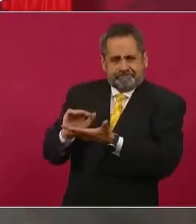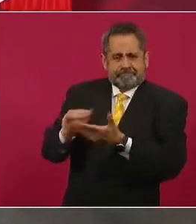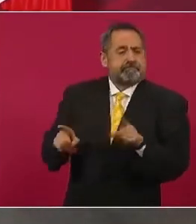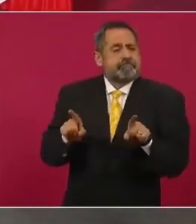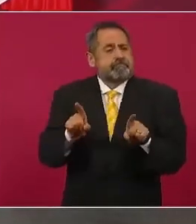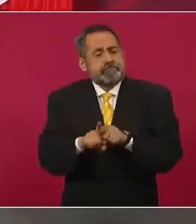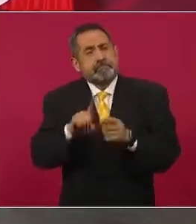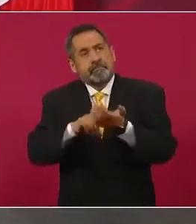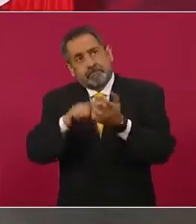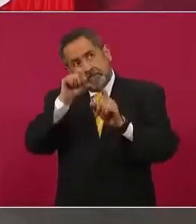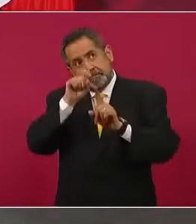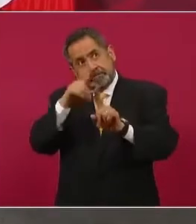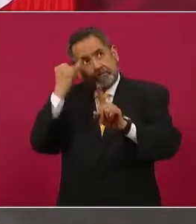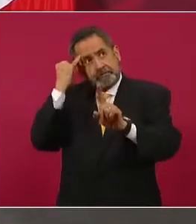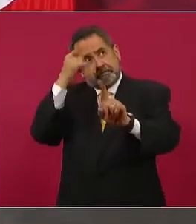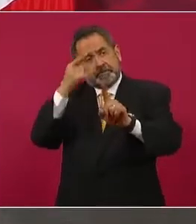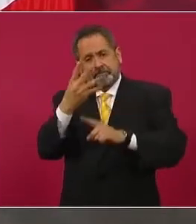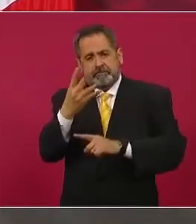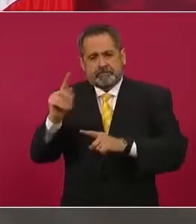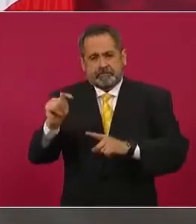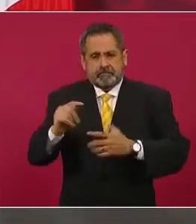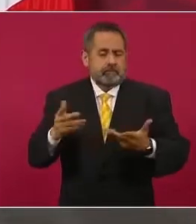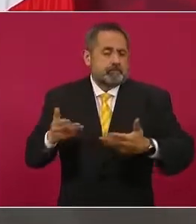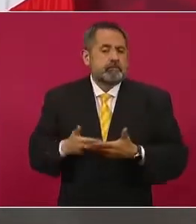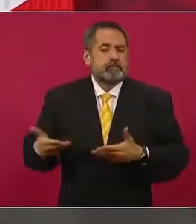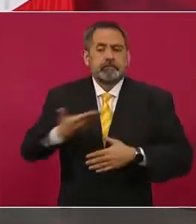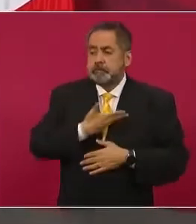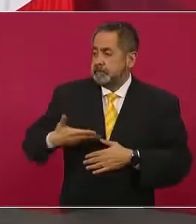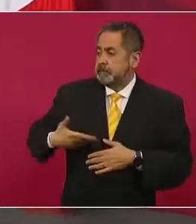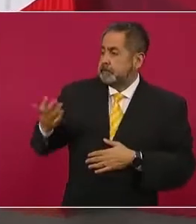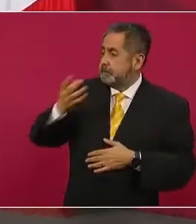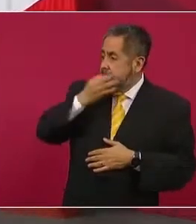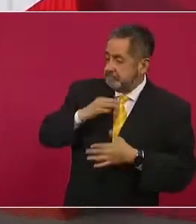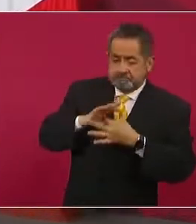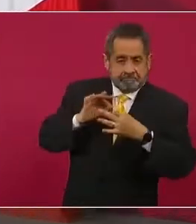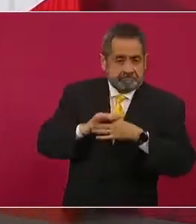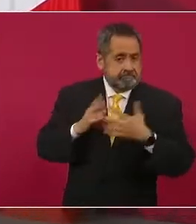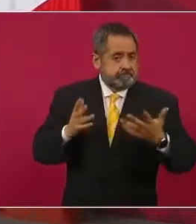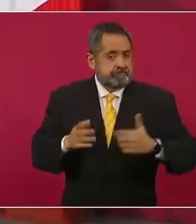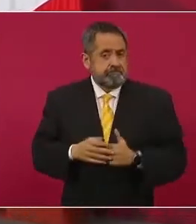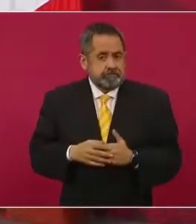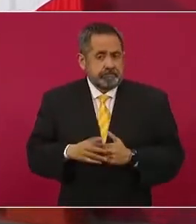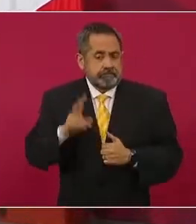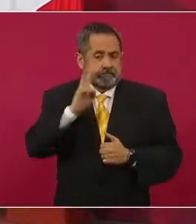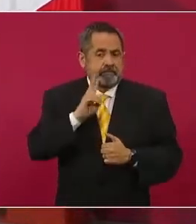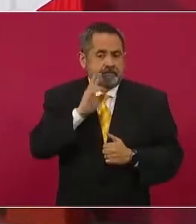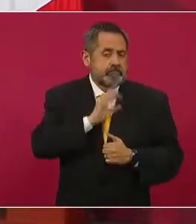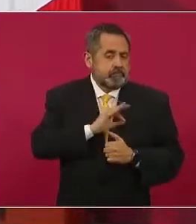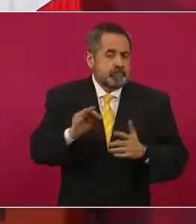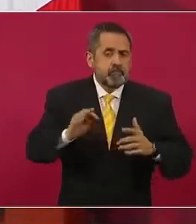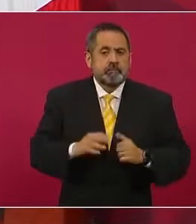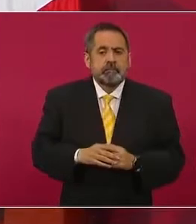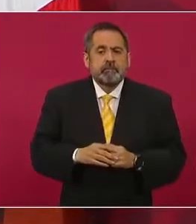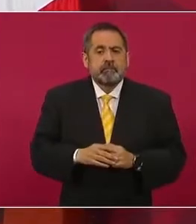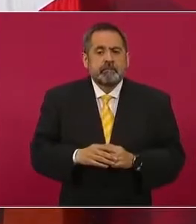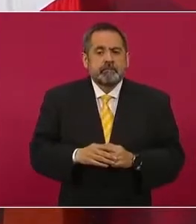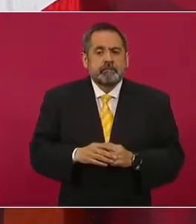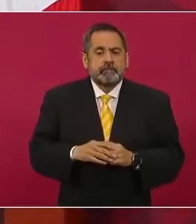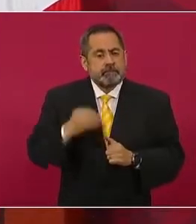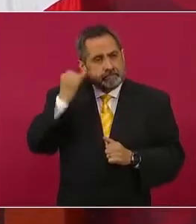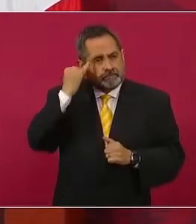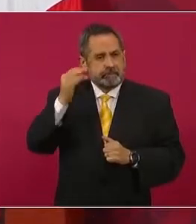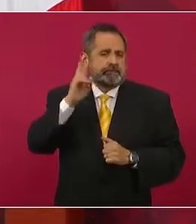de la Cuarta Transformación. Ahora bien, el señor presidente ha comentado que seguramente se